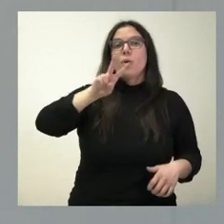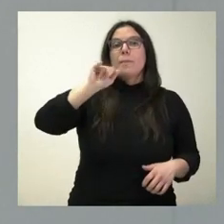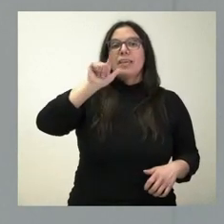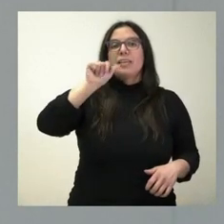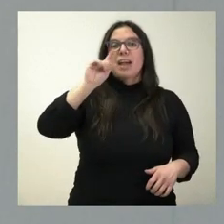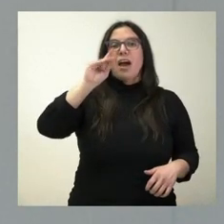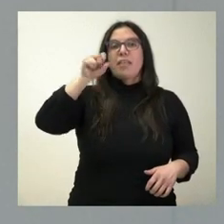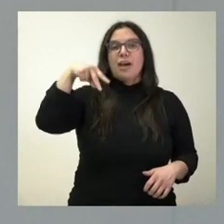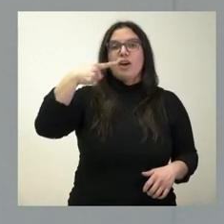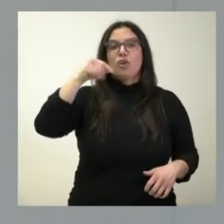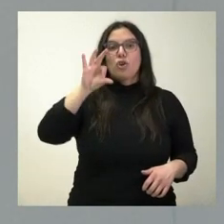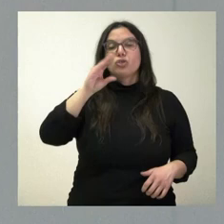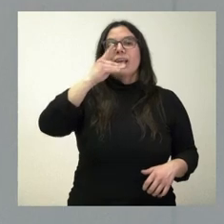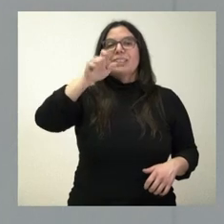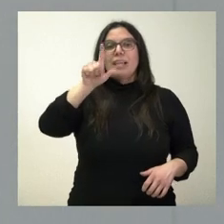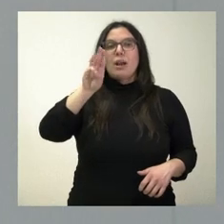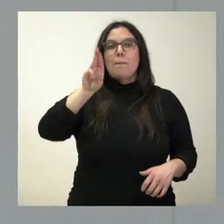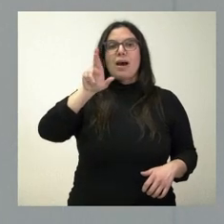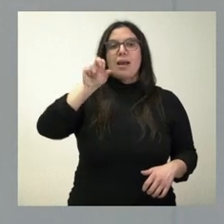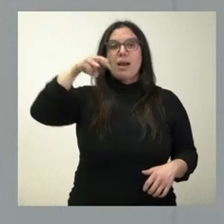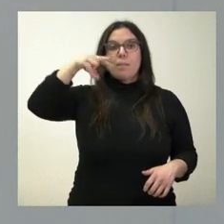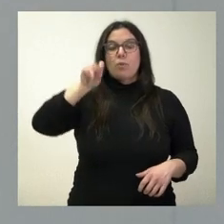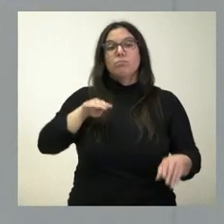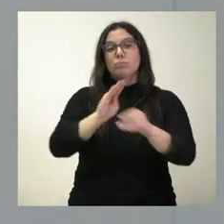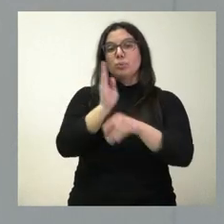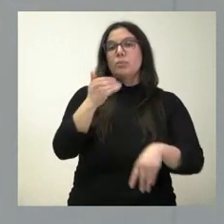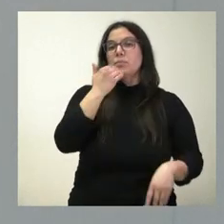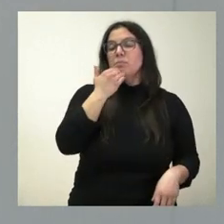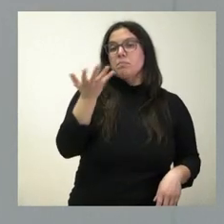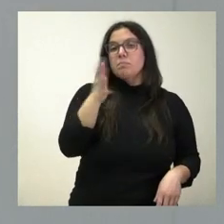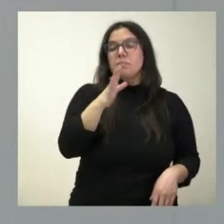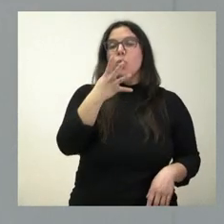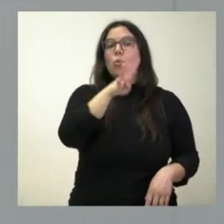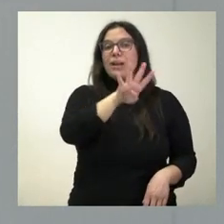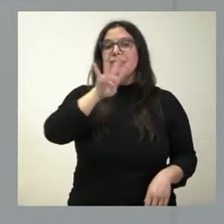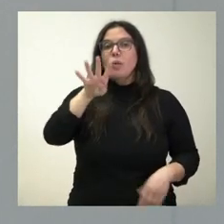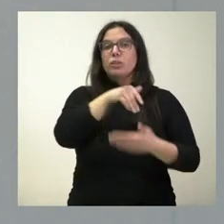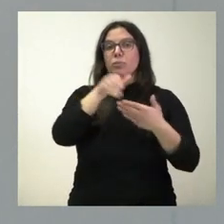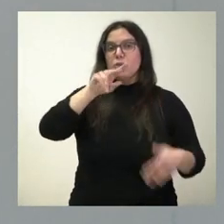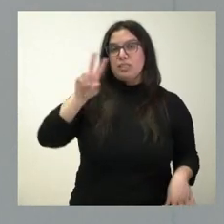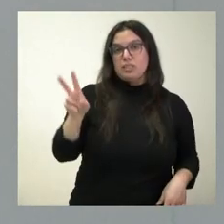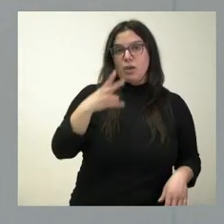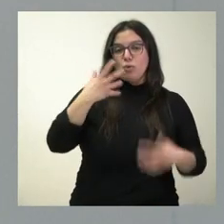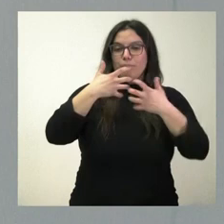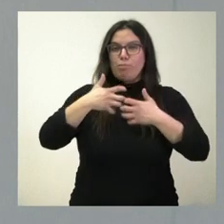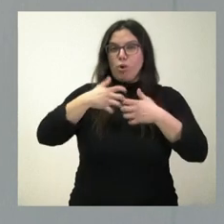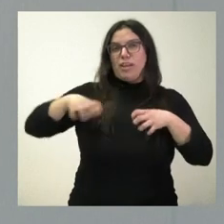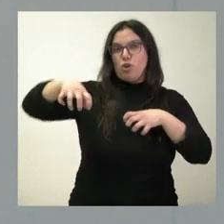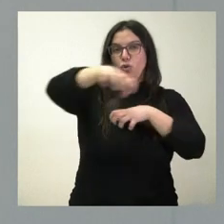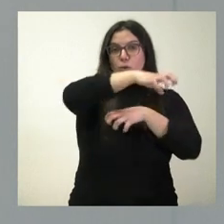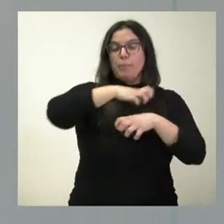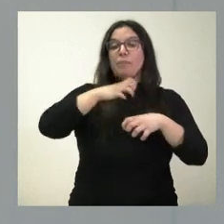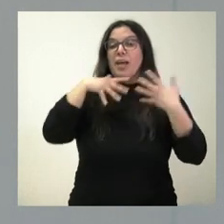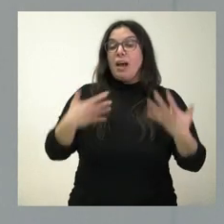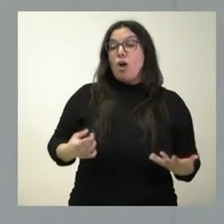cuya ampliación tendrá una inversión aproximada de 44 millones de euros. Estamos hablando que actualmente